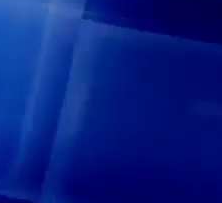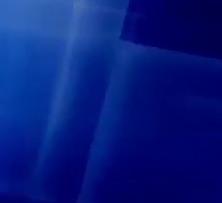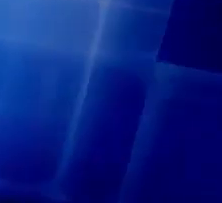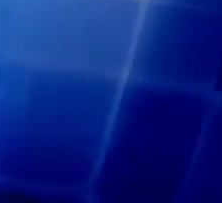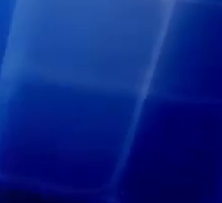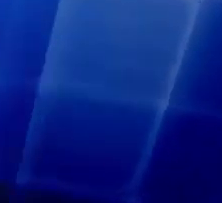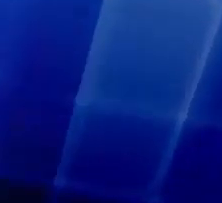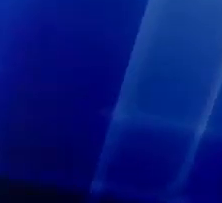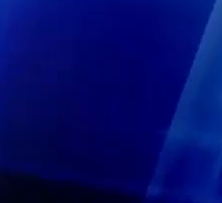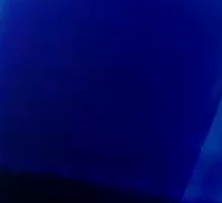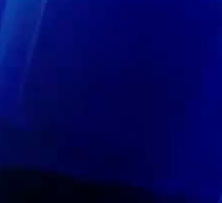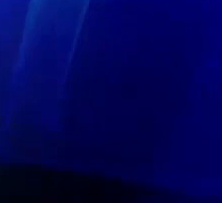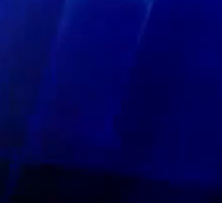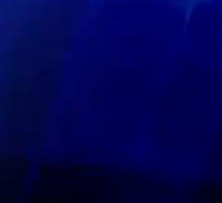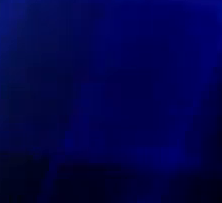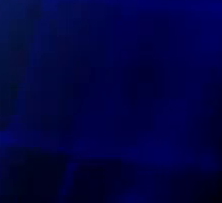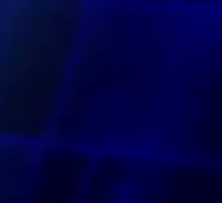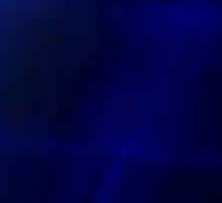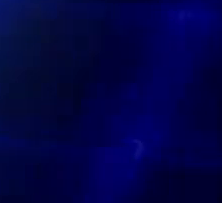tropas